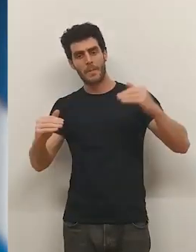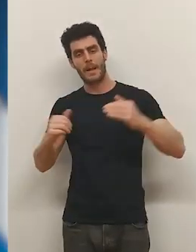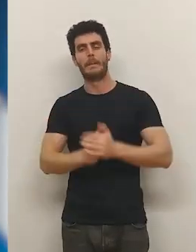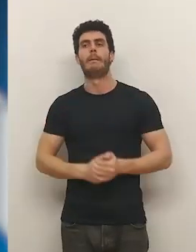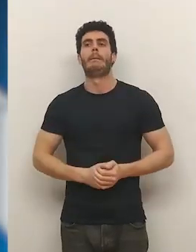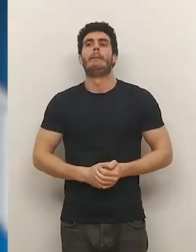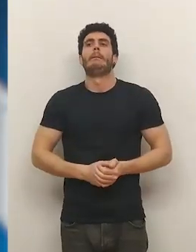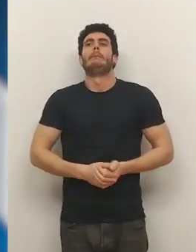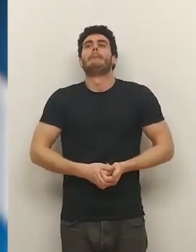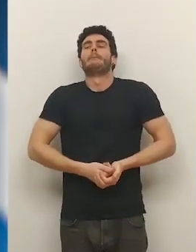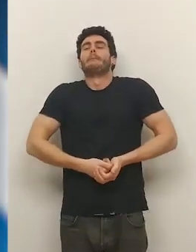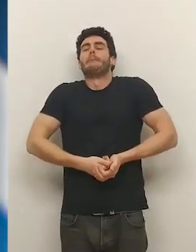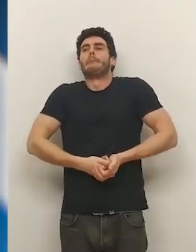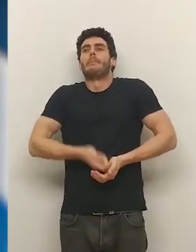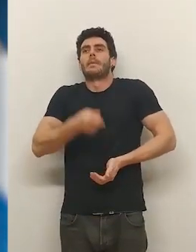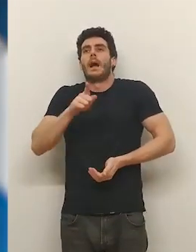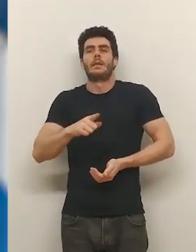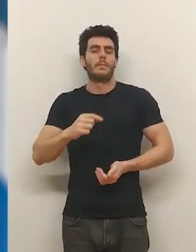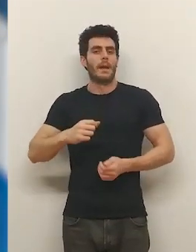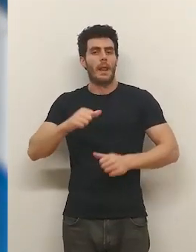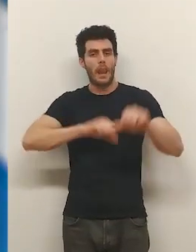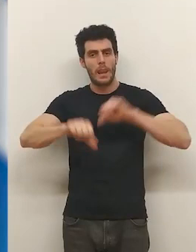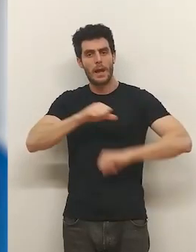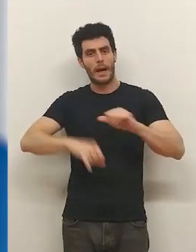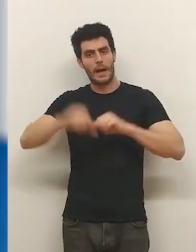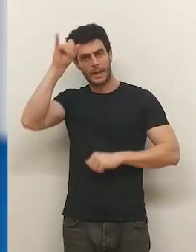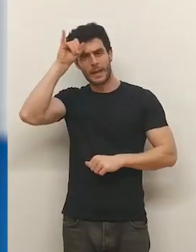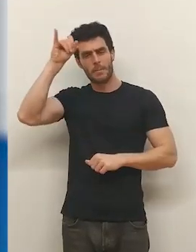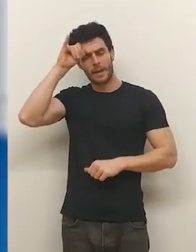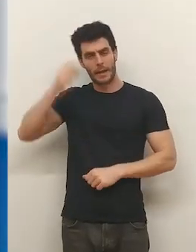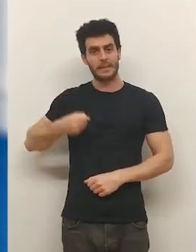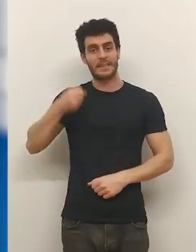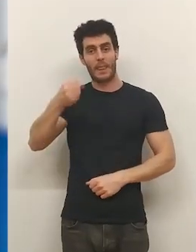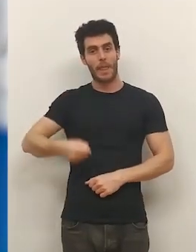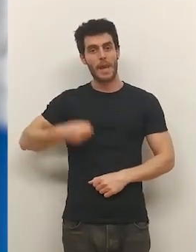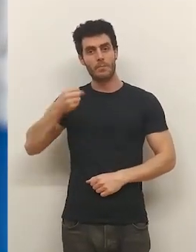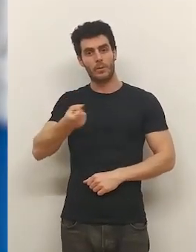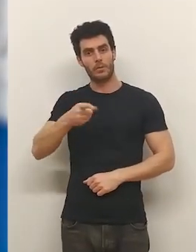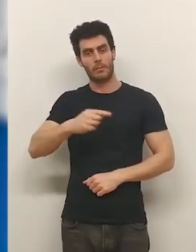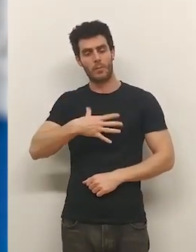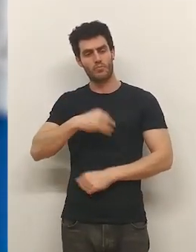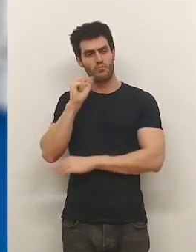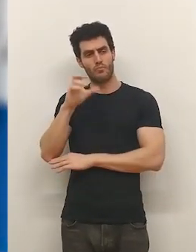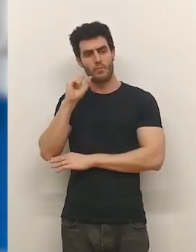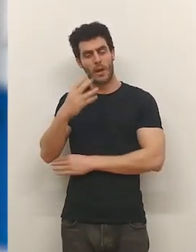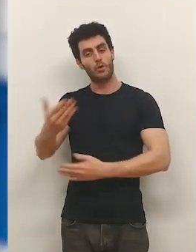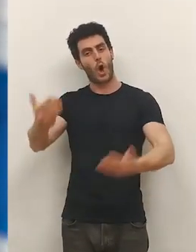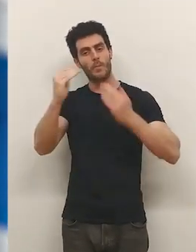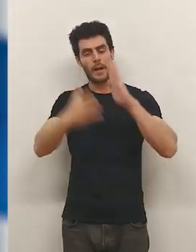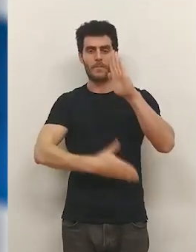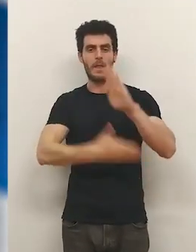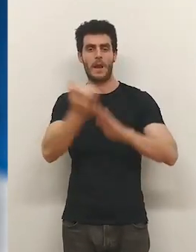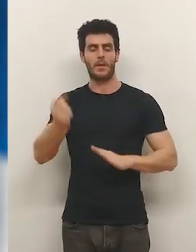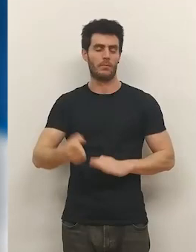y, bueno, pues también pertenece a la Liga de Senderismo... ...la Liga Ibérica y, bueno, habrá algún acto homenaje a la federación